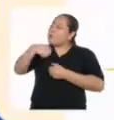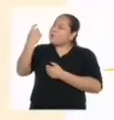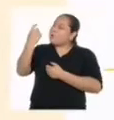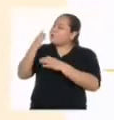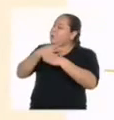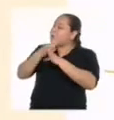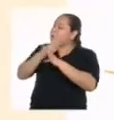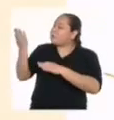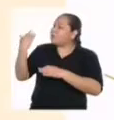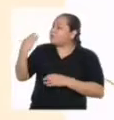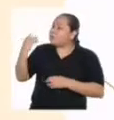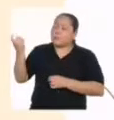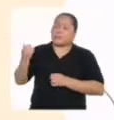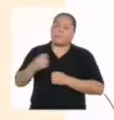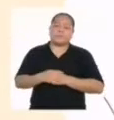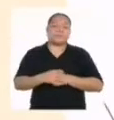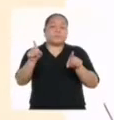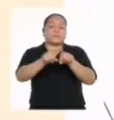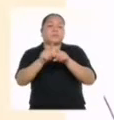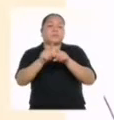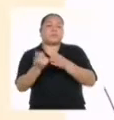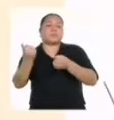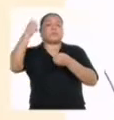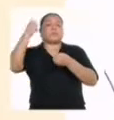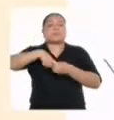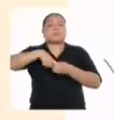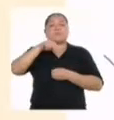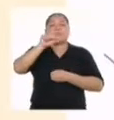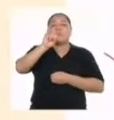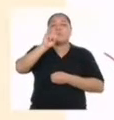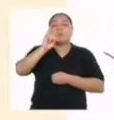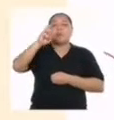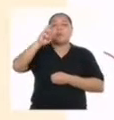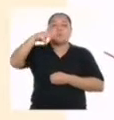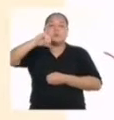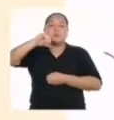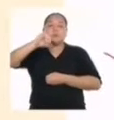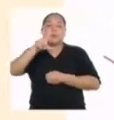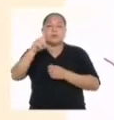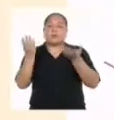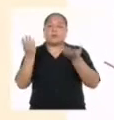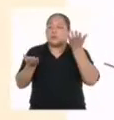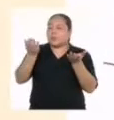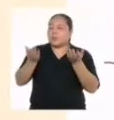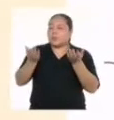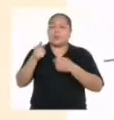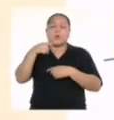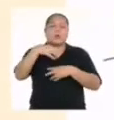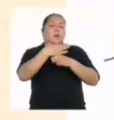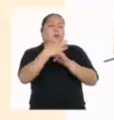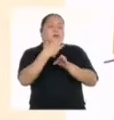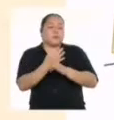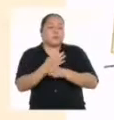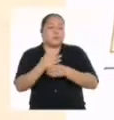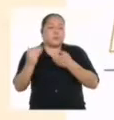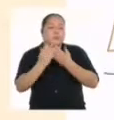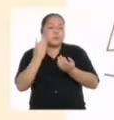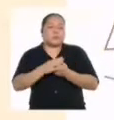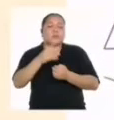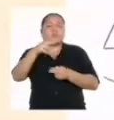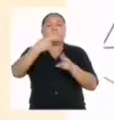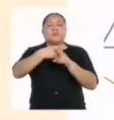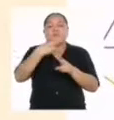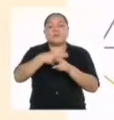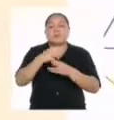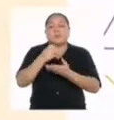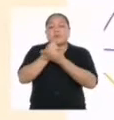También podrías incluir un símil o comparación, que es una figura muy sencilla, que como su nombre lo